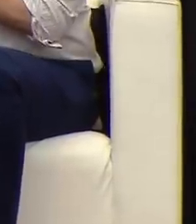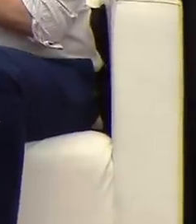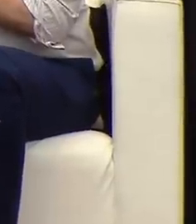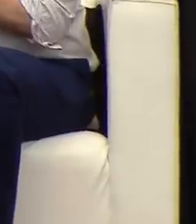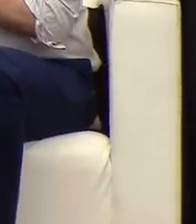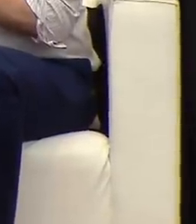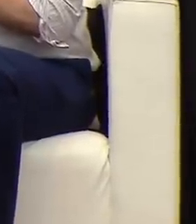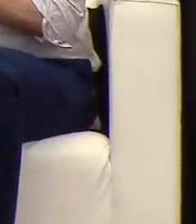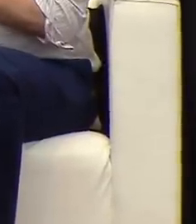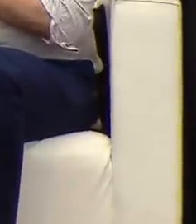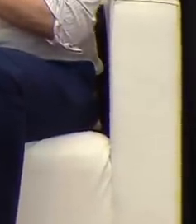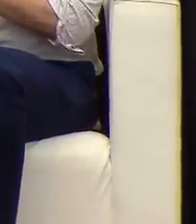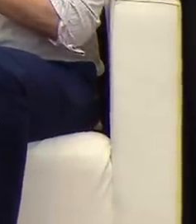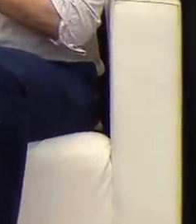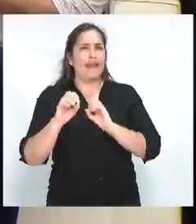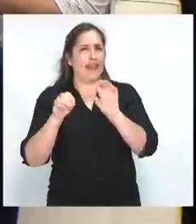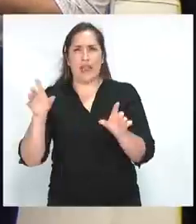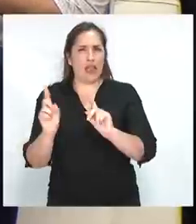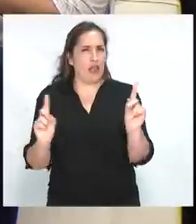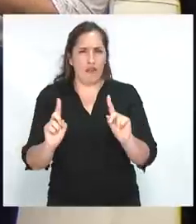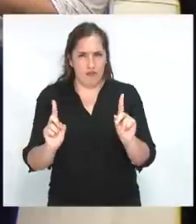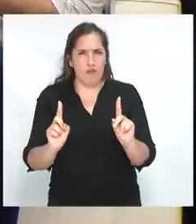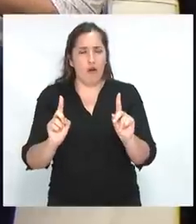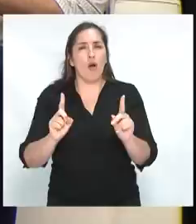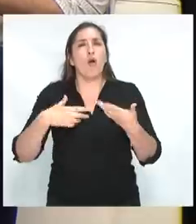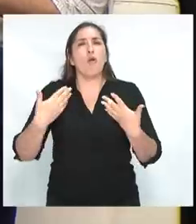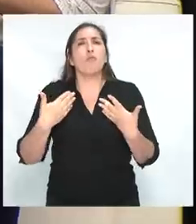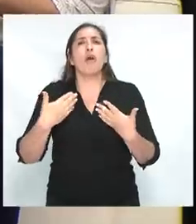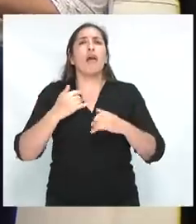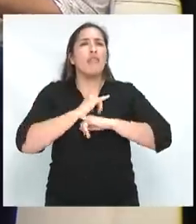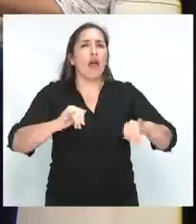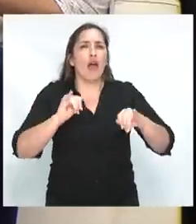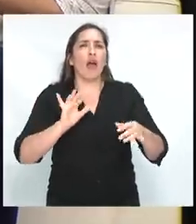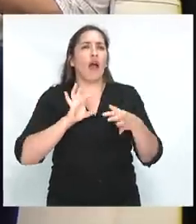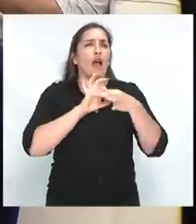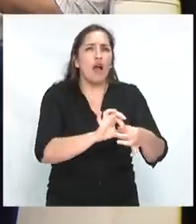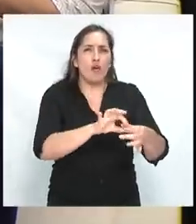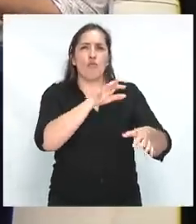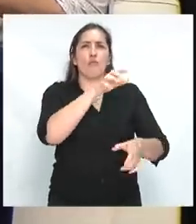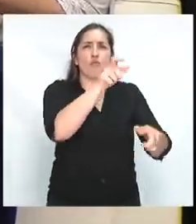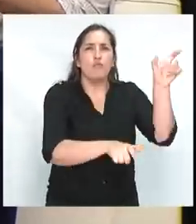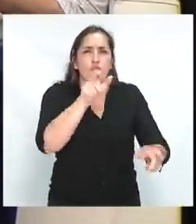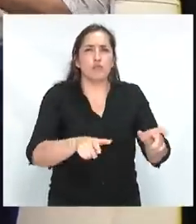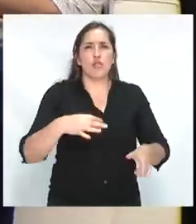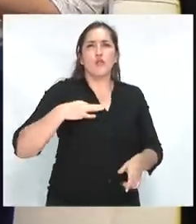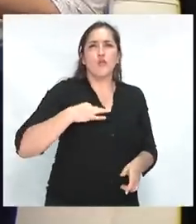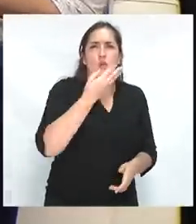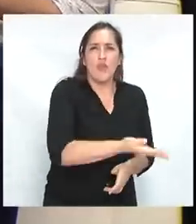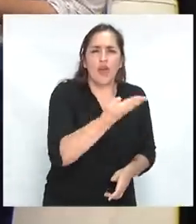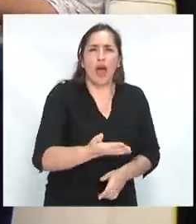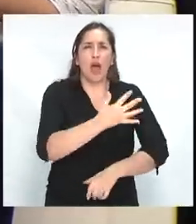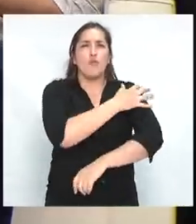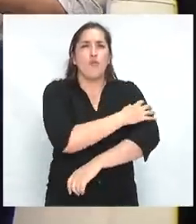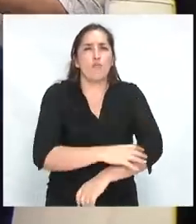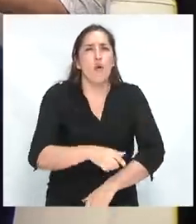y no hay por qué criticarlo, podrá recurrir a otra categoría, lo popular, la unidad, los ciudadanos, los pobres,